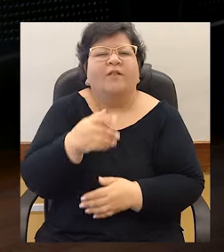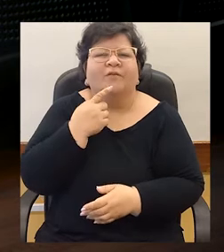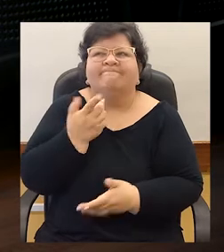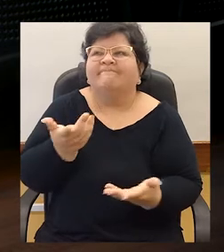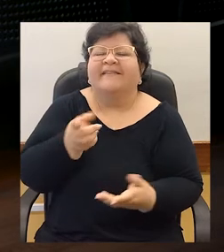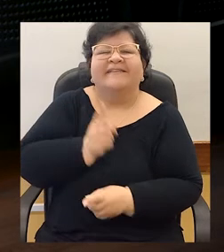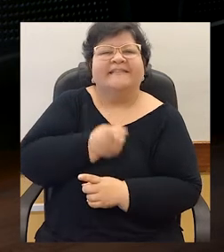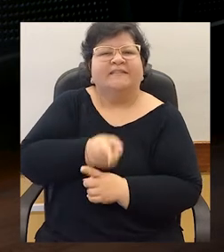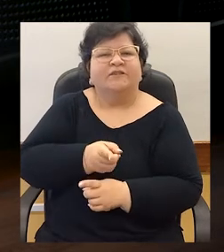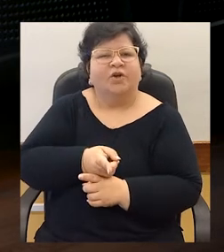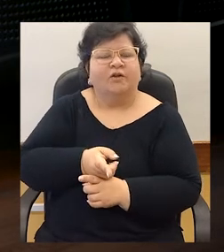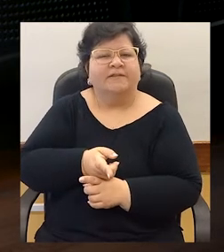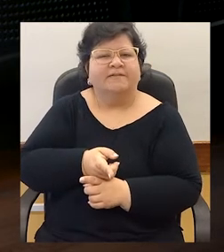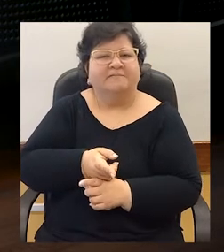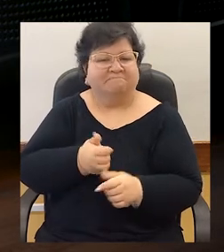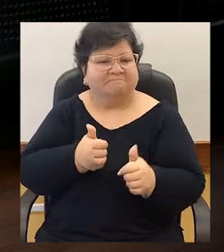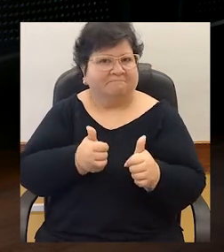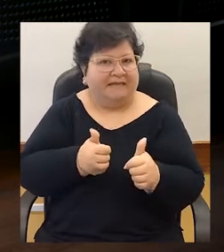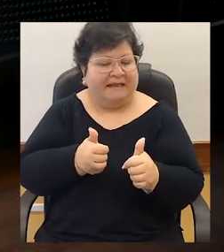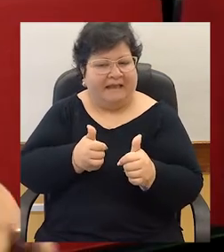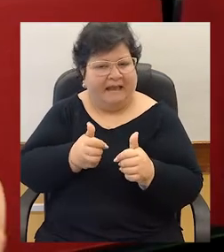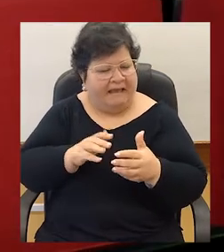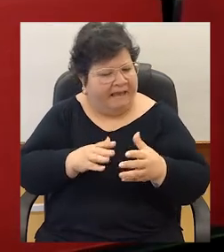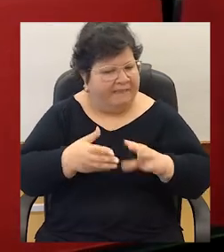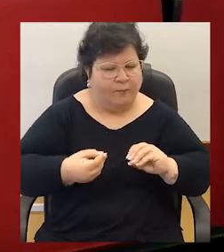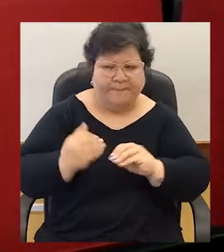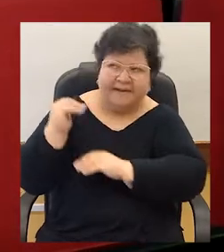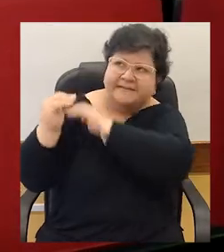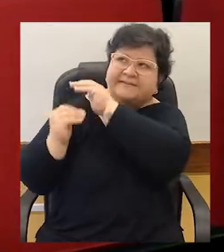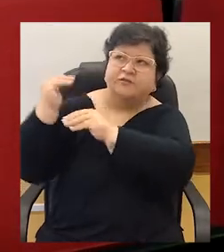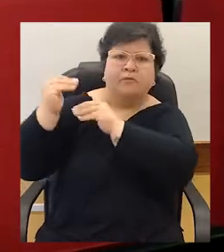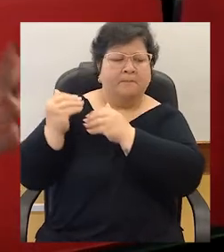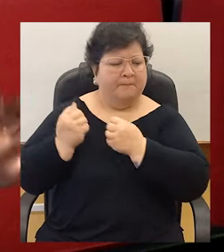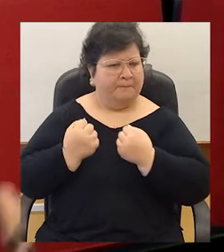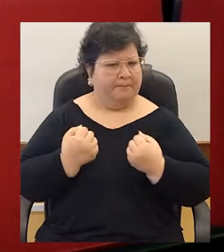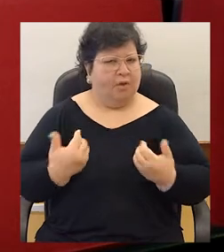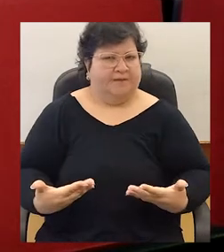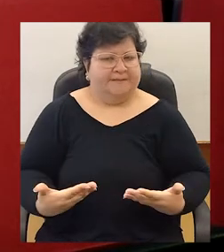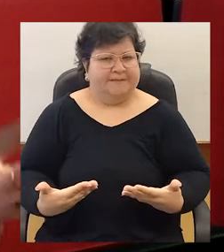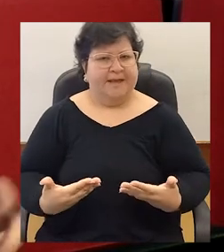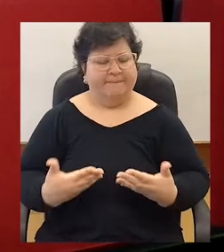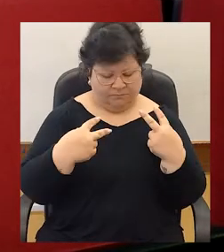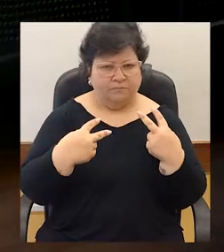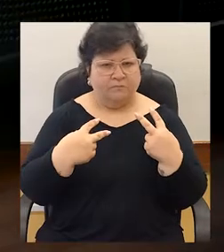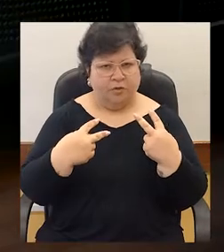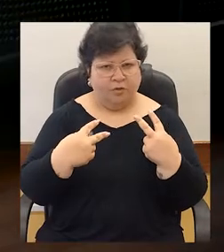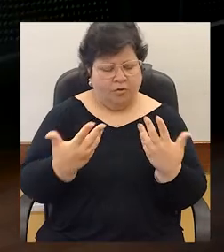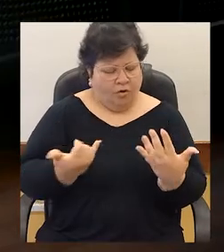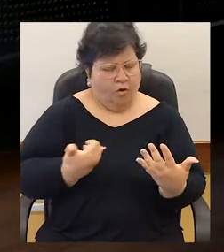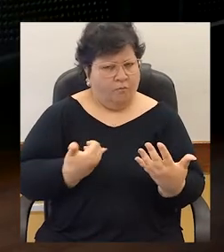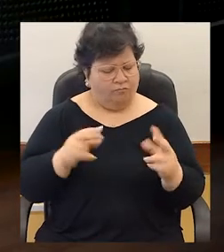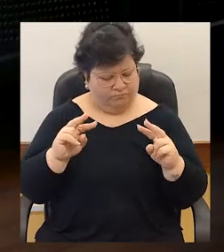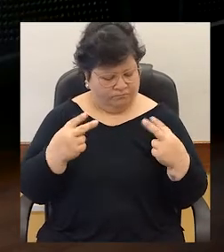decisiones que son adecuadas para nuestro desarrollo, vamos potenciando nuestro autoconcepto, nos